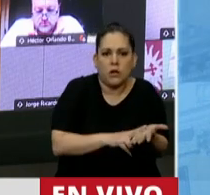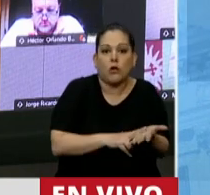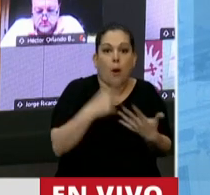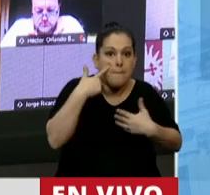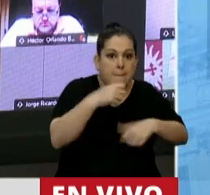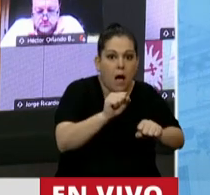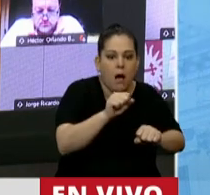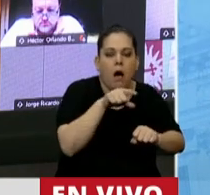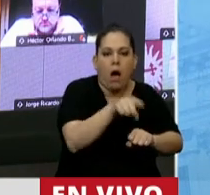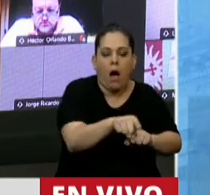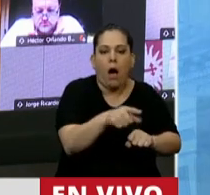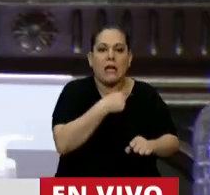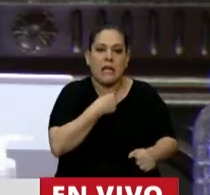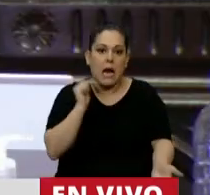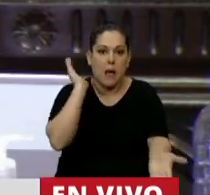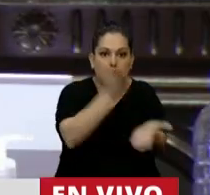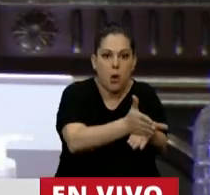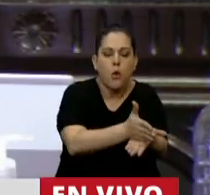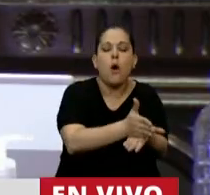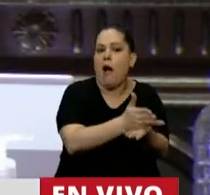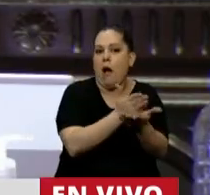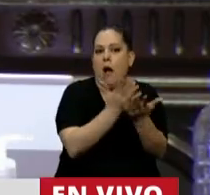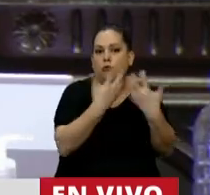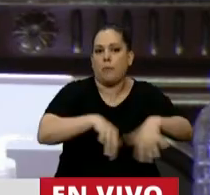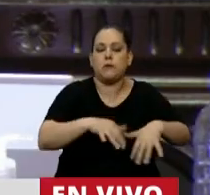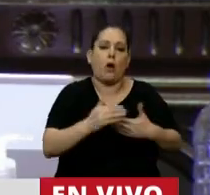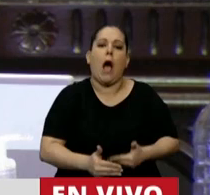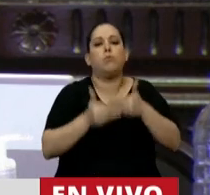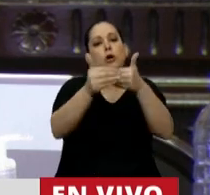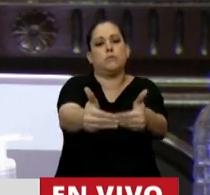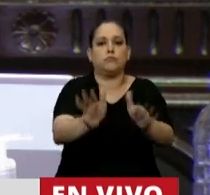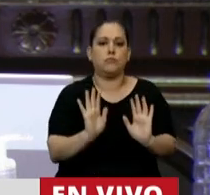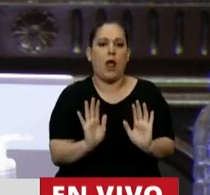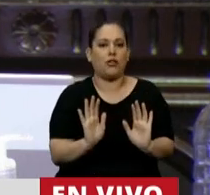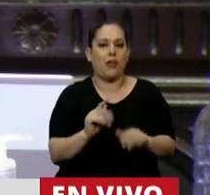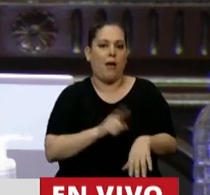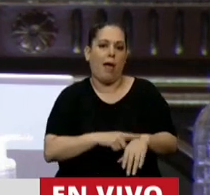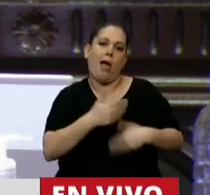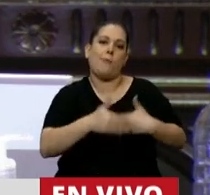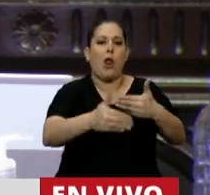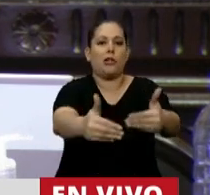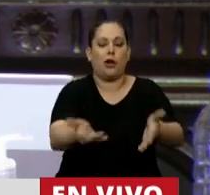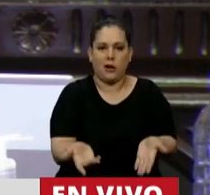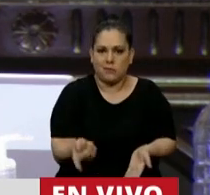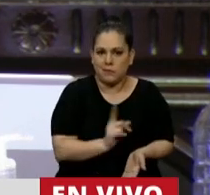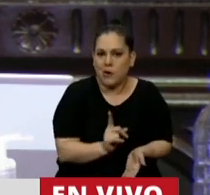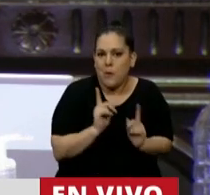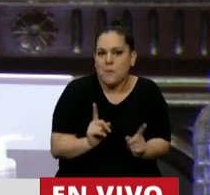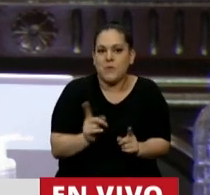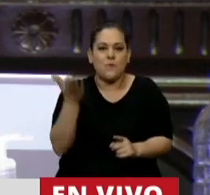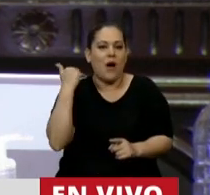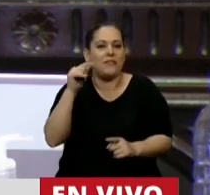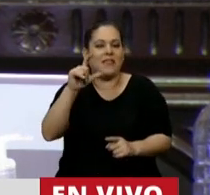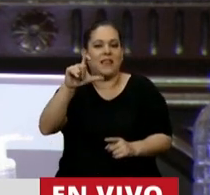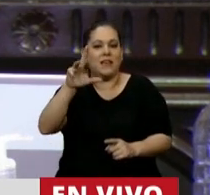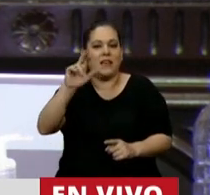detecta e intenta penalizar, aparece una moratoria con exculpación, con una ley a medida, como fue el caso de Cristóbal